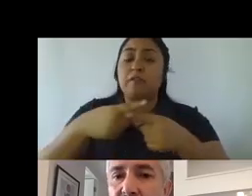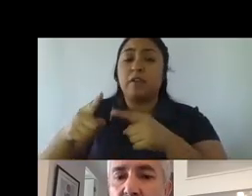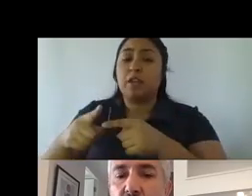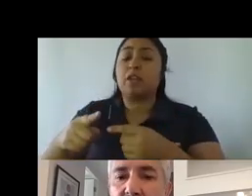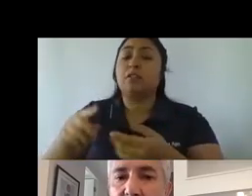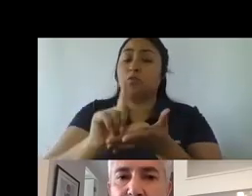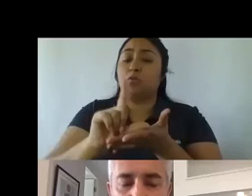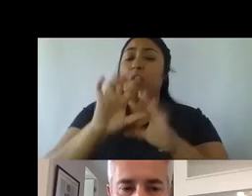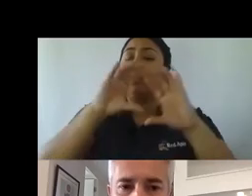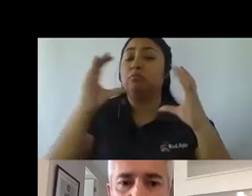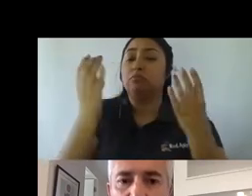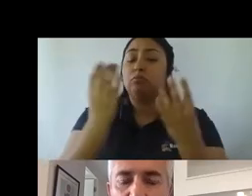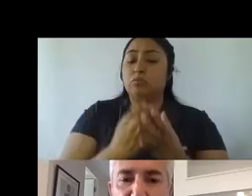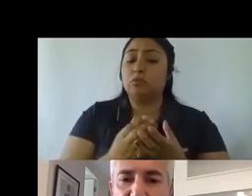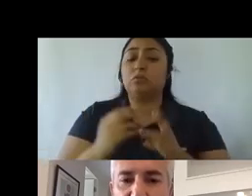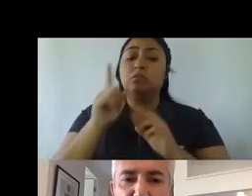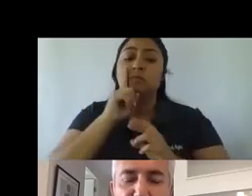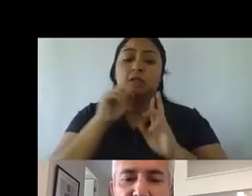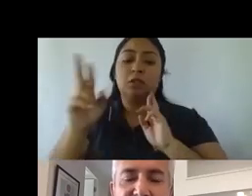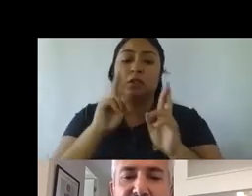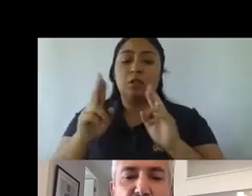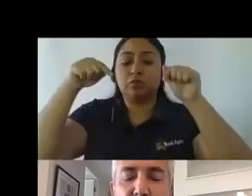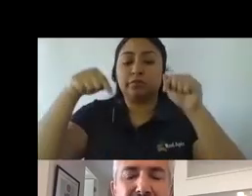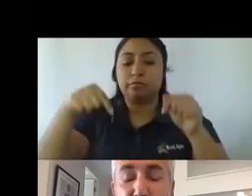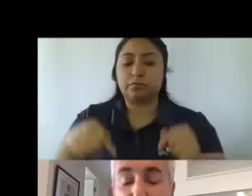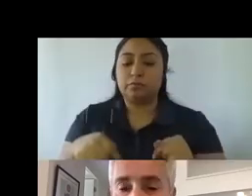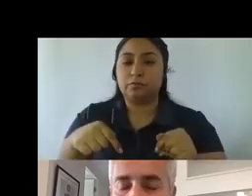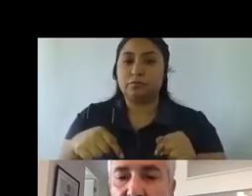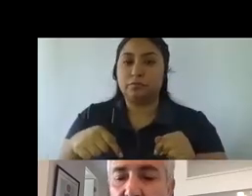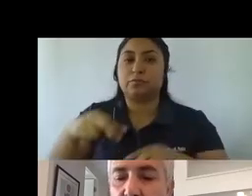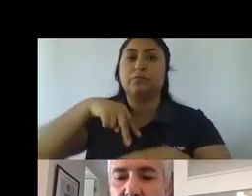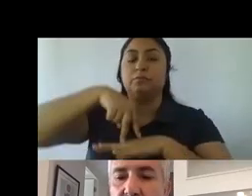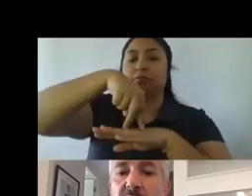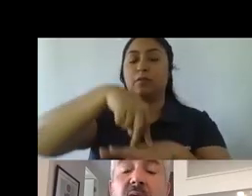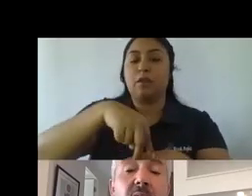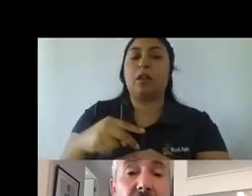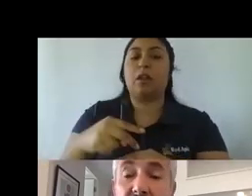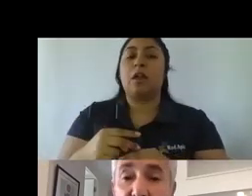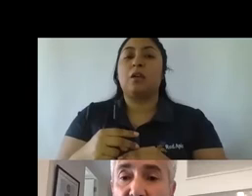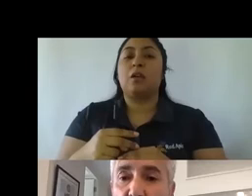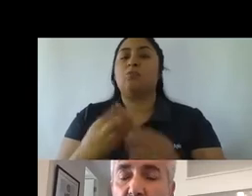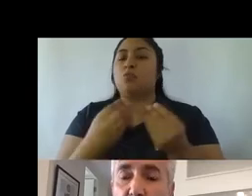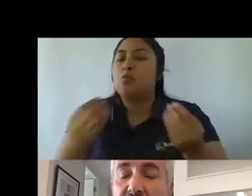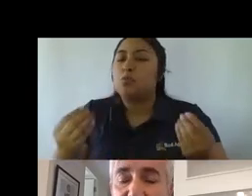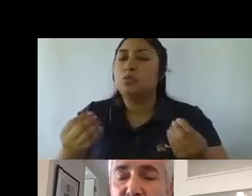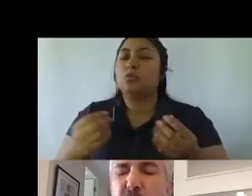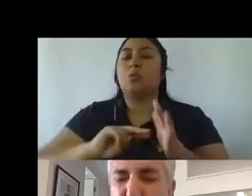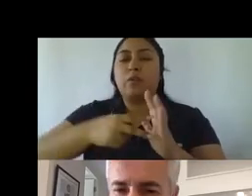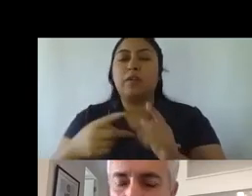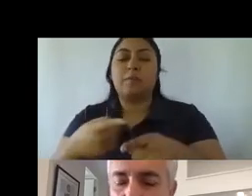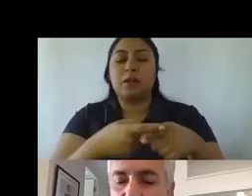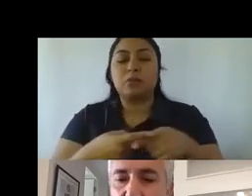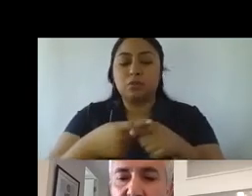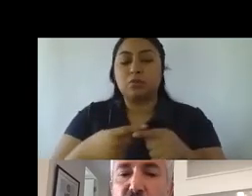con que hoy día estamos en escenario, digamos, de mucha tensión social adicionado a un escenario de